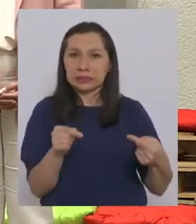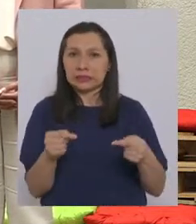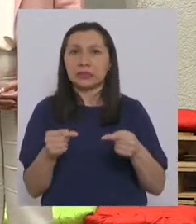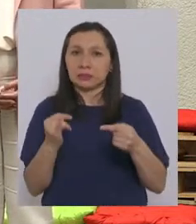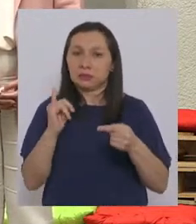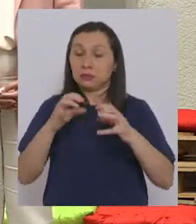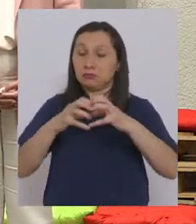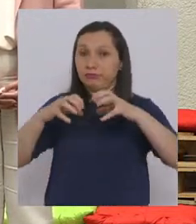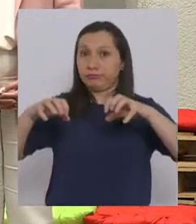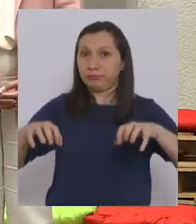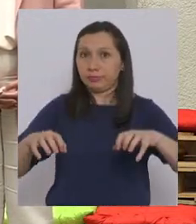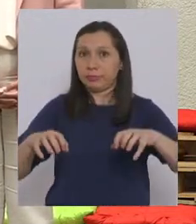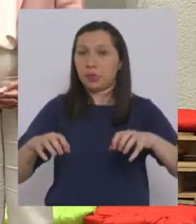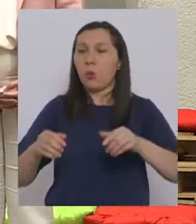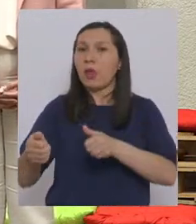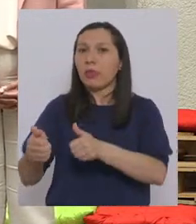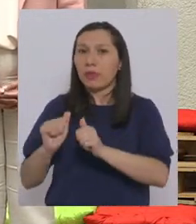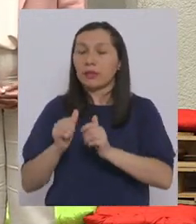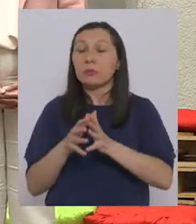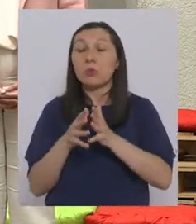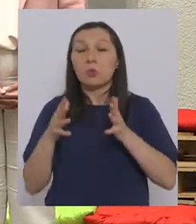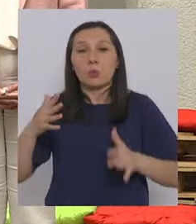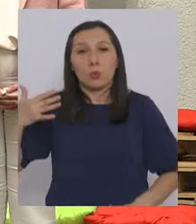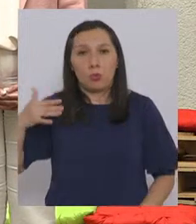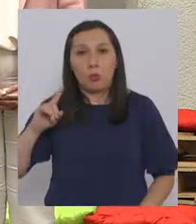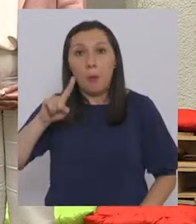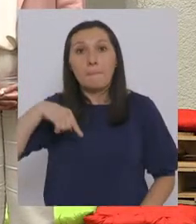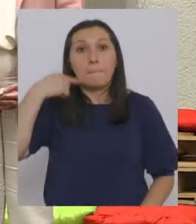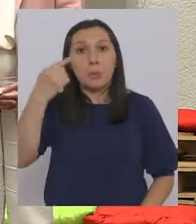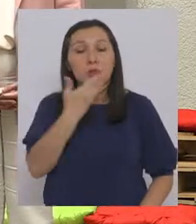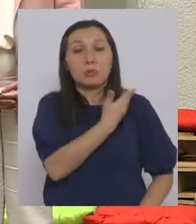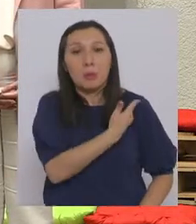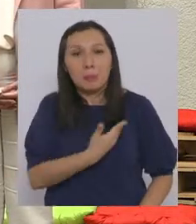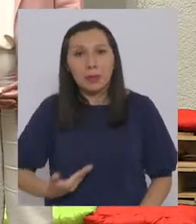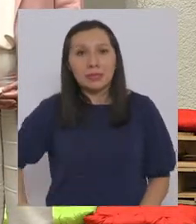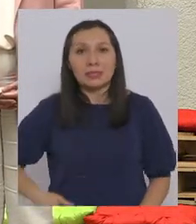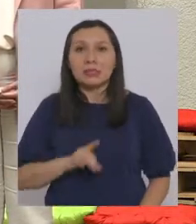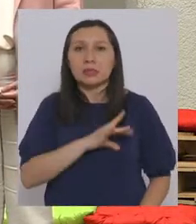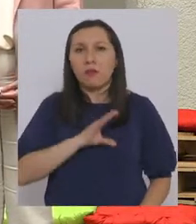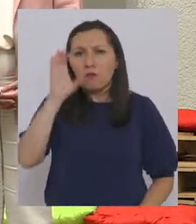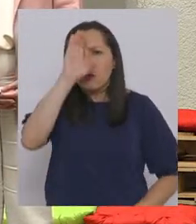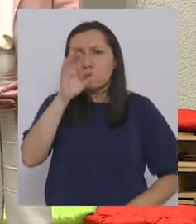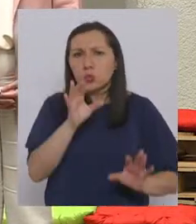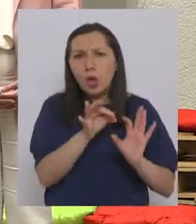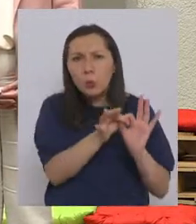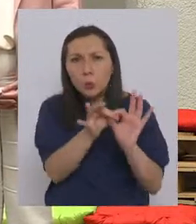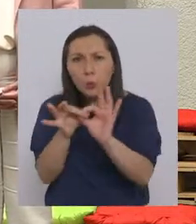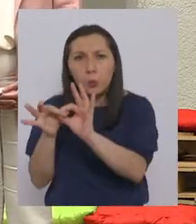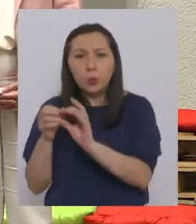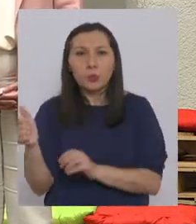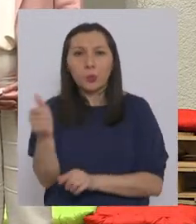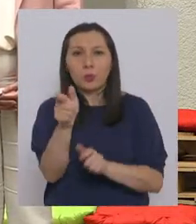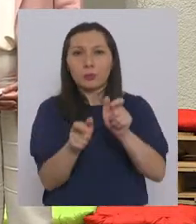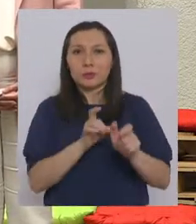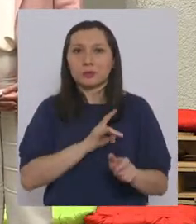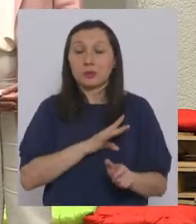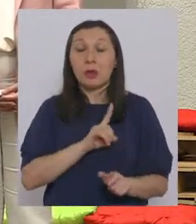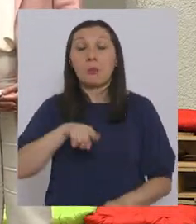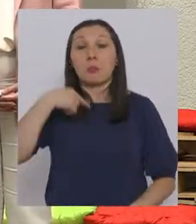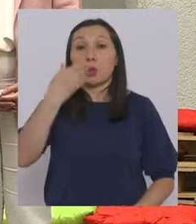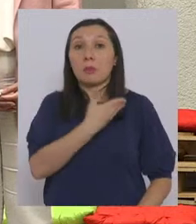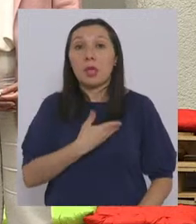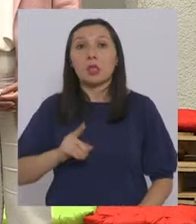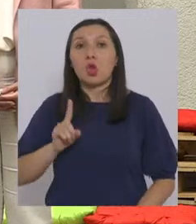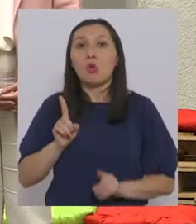polarización y por tanto hay un desafío demasiado relevante para el próximo presidente de Chile en buscar esa unión entre todos los chilenos porque el próximo presidente no lo va